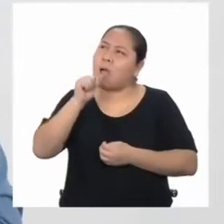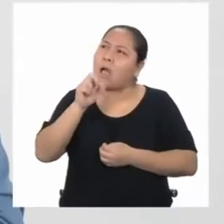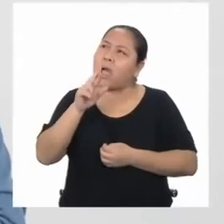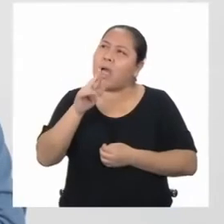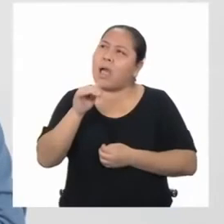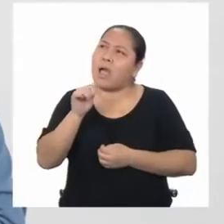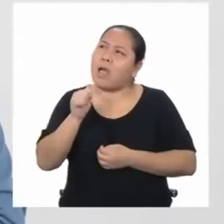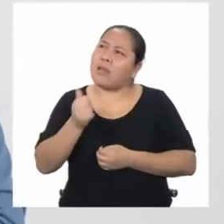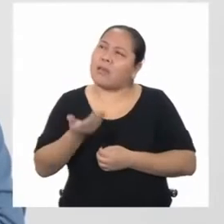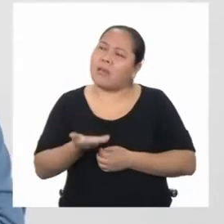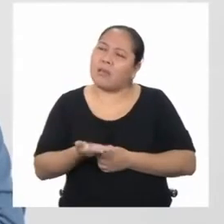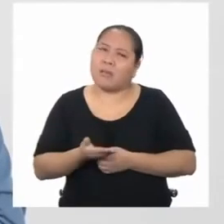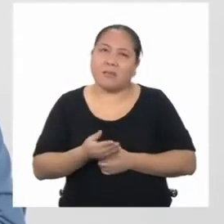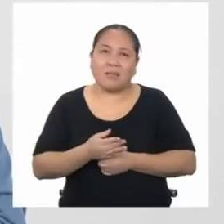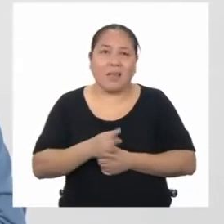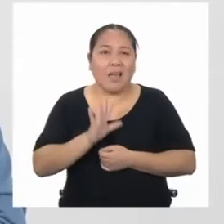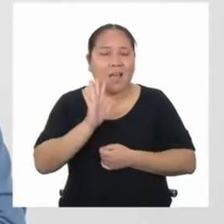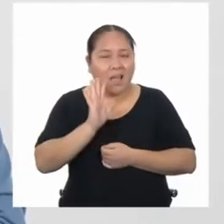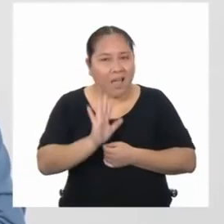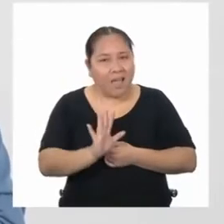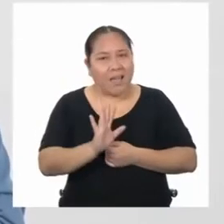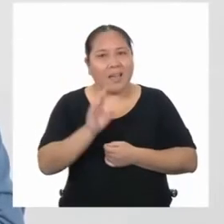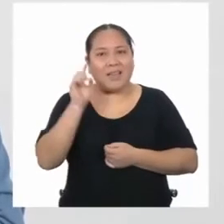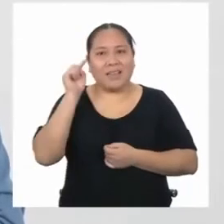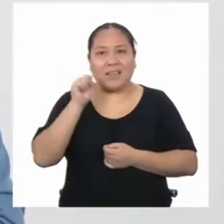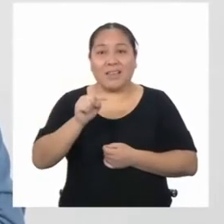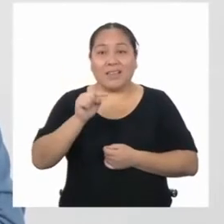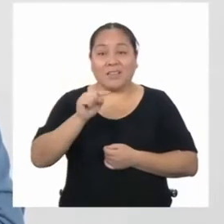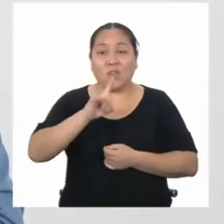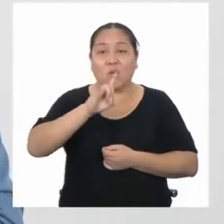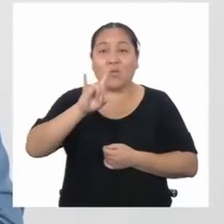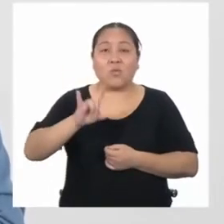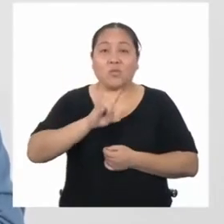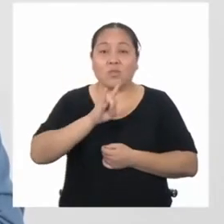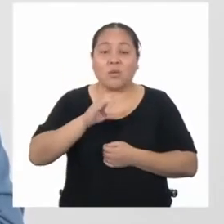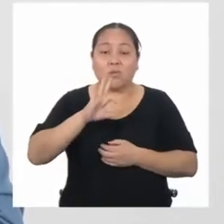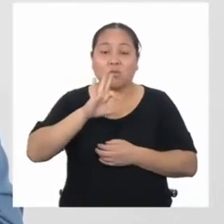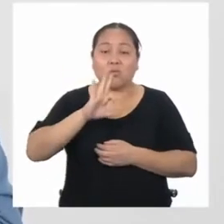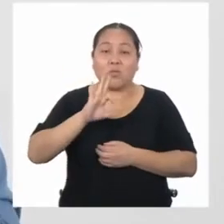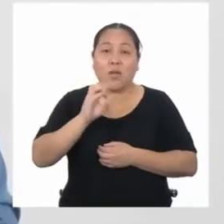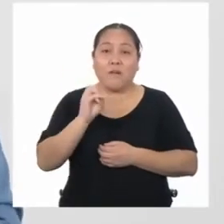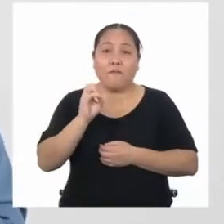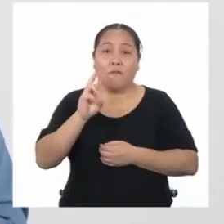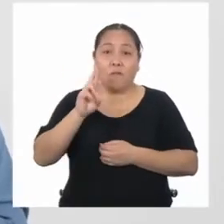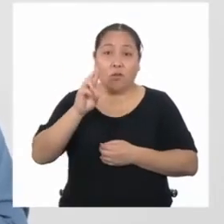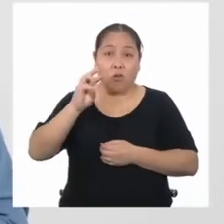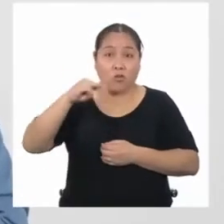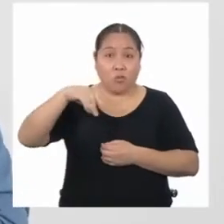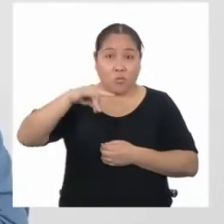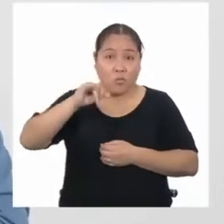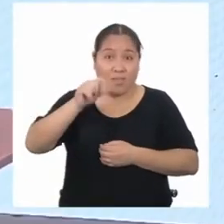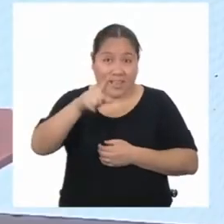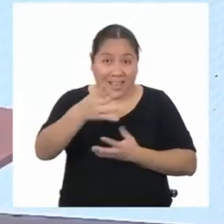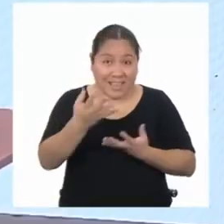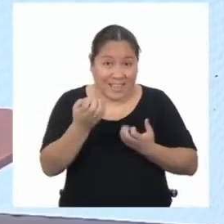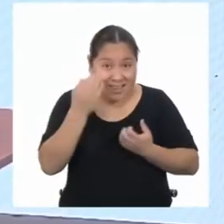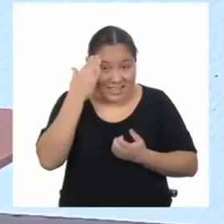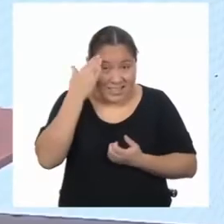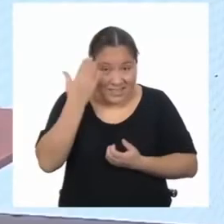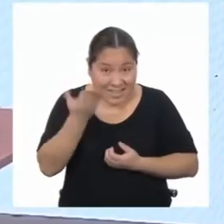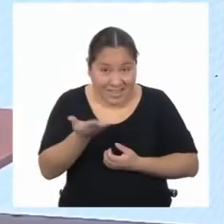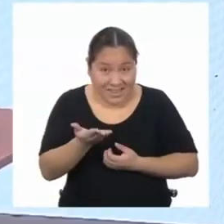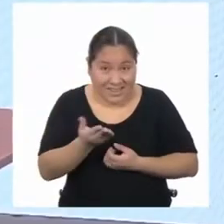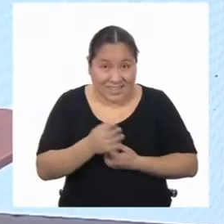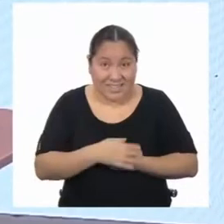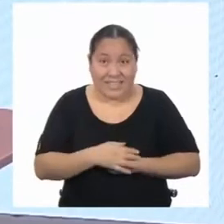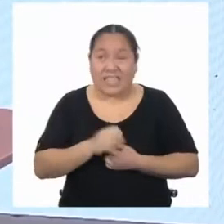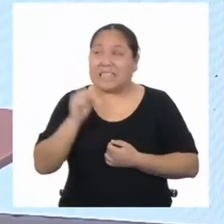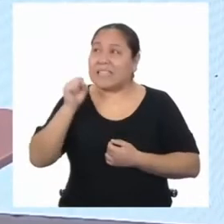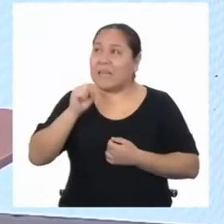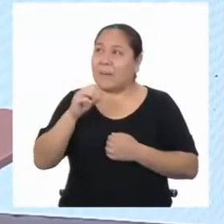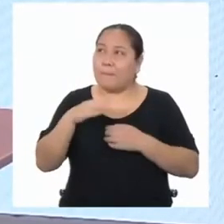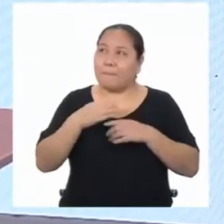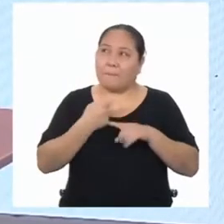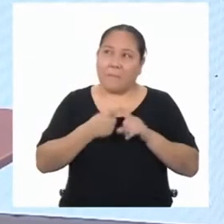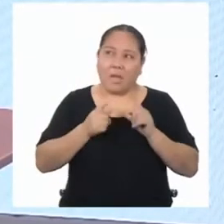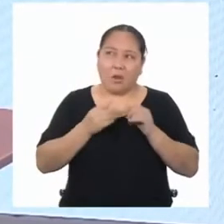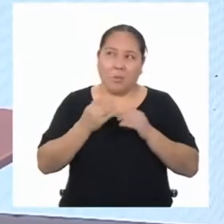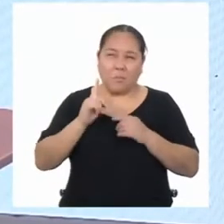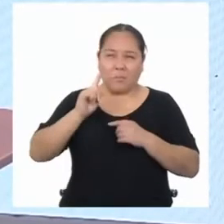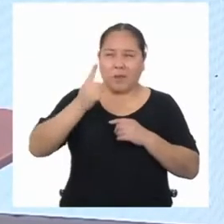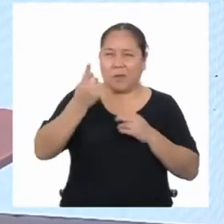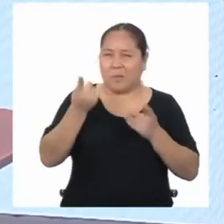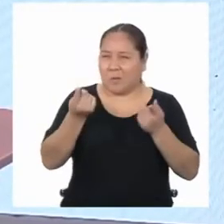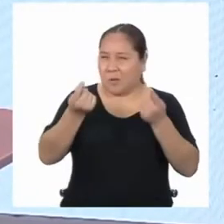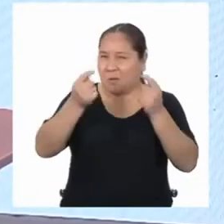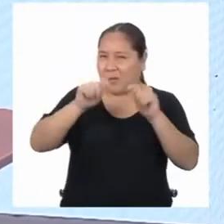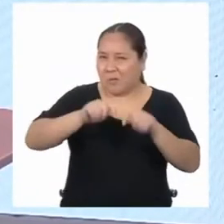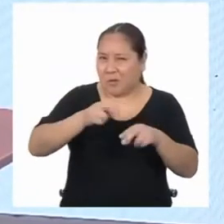Ah, pues para eso nos podemos valer de una fórmula. ¿Quieres saber cuál? Sí, pero ¿le parece si antes vamos a